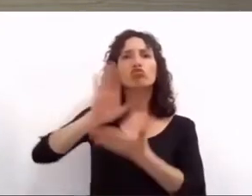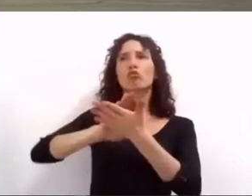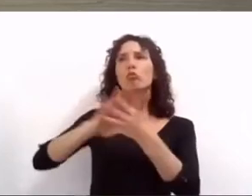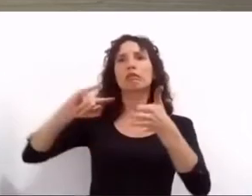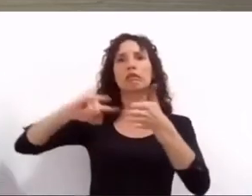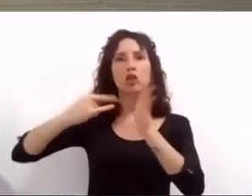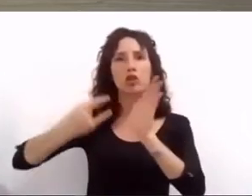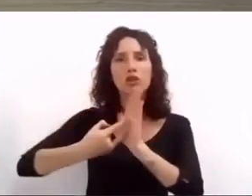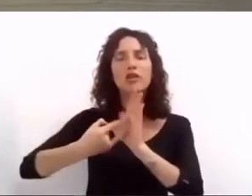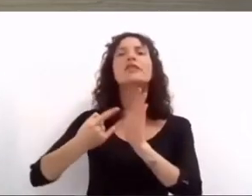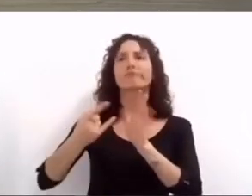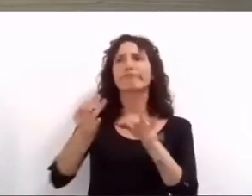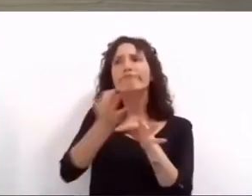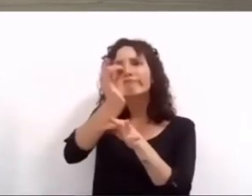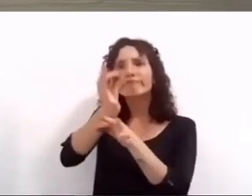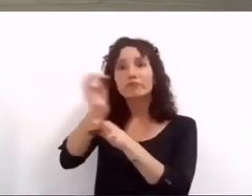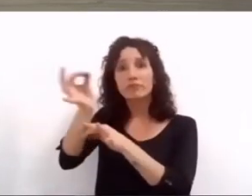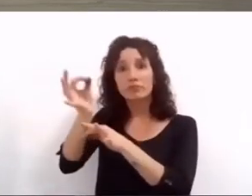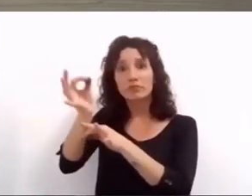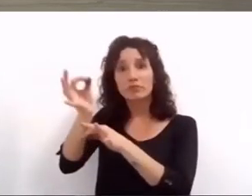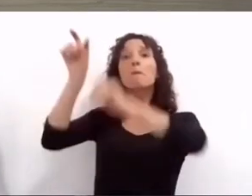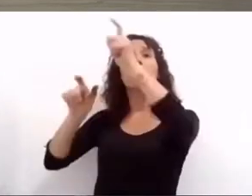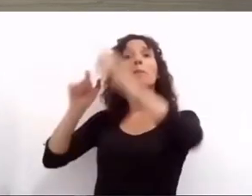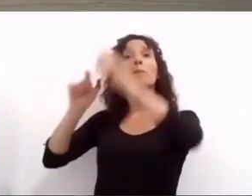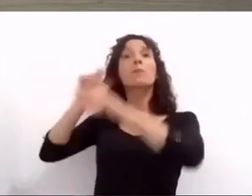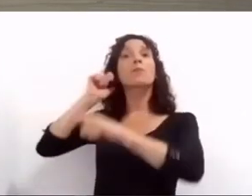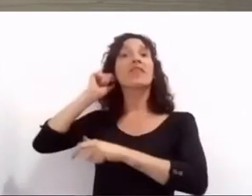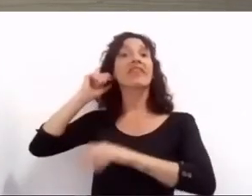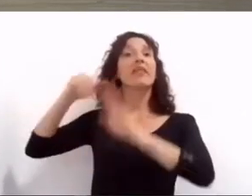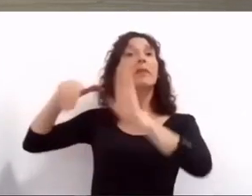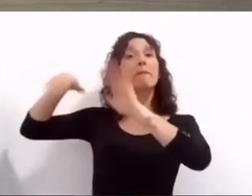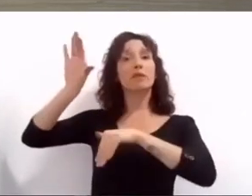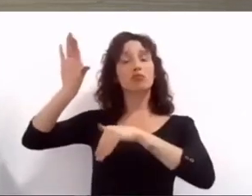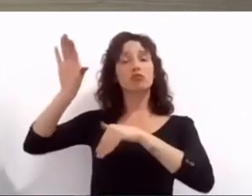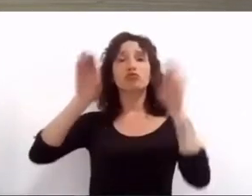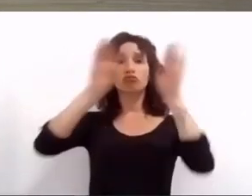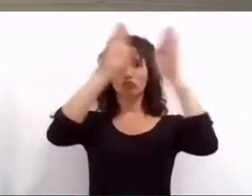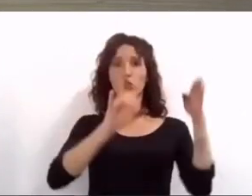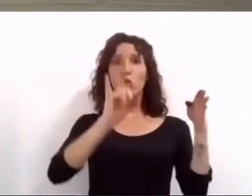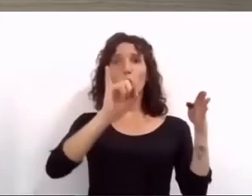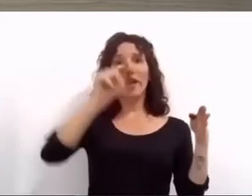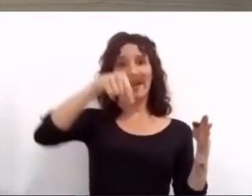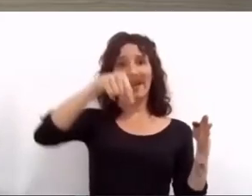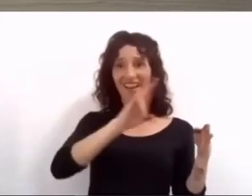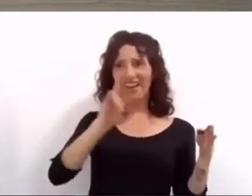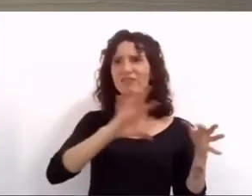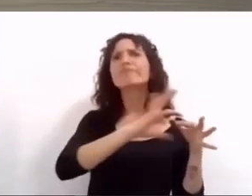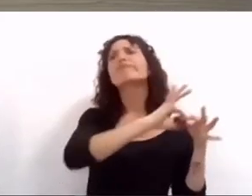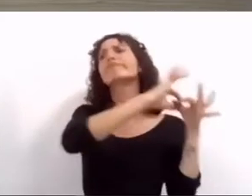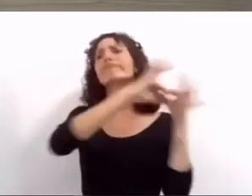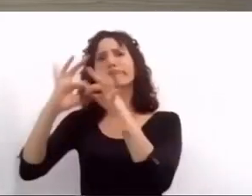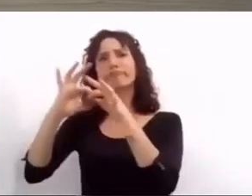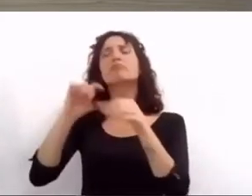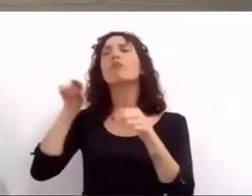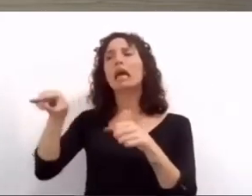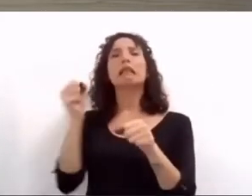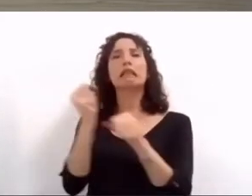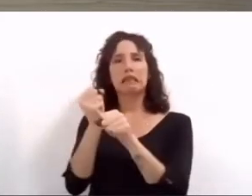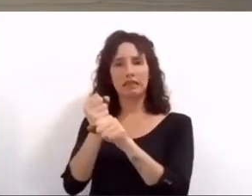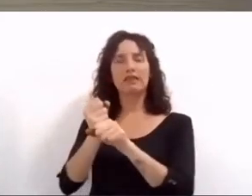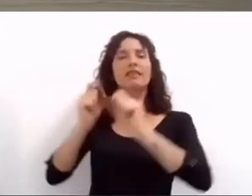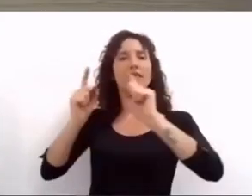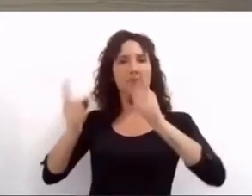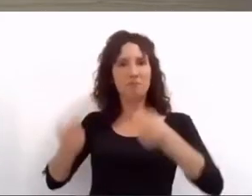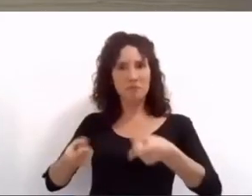vamos a trabajar ahí con los adultos mayores junto a la universidad de adultos mayores de nuestra universidad ciudad de Rosario para que mediante cursos abiertos